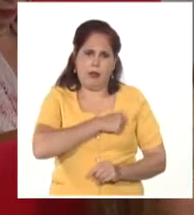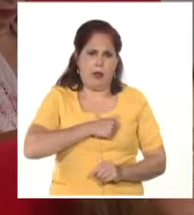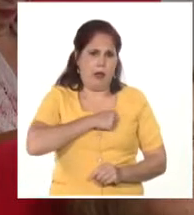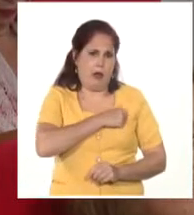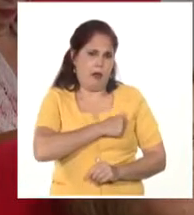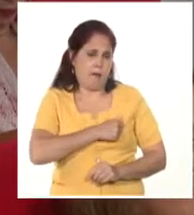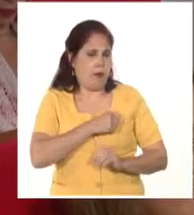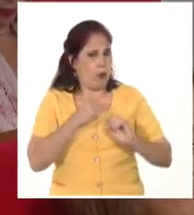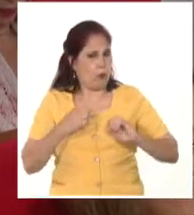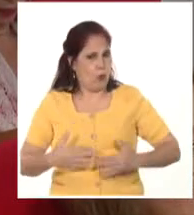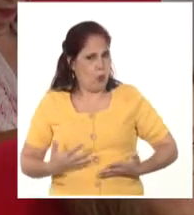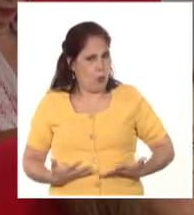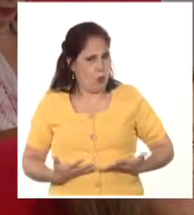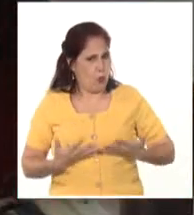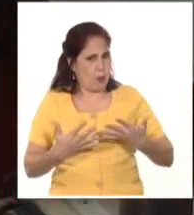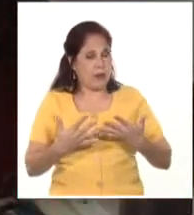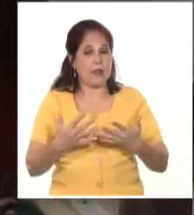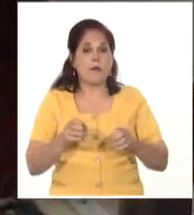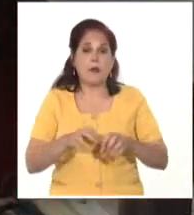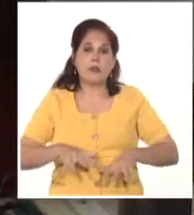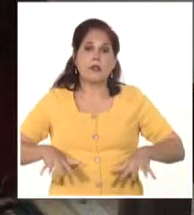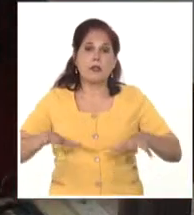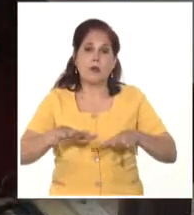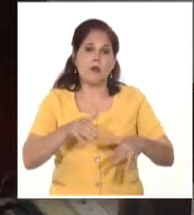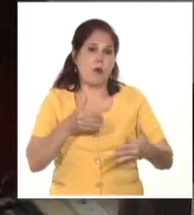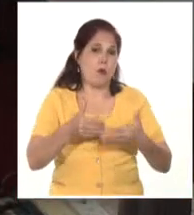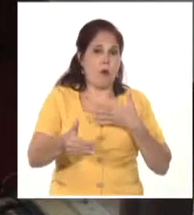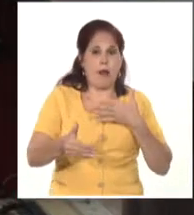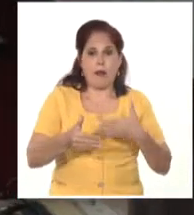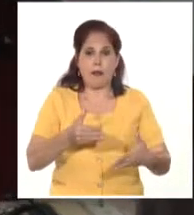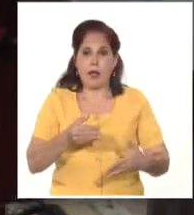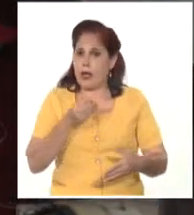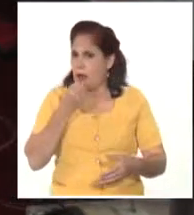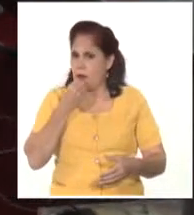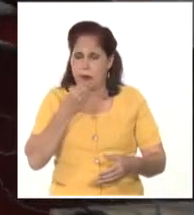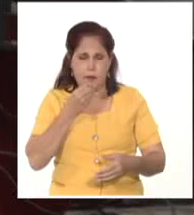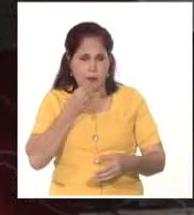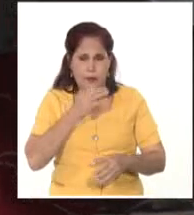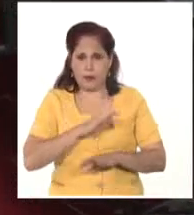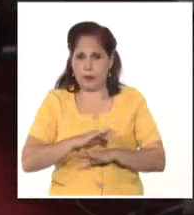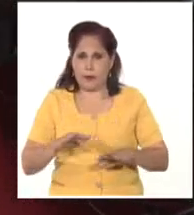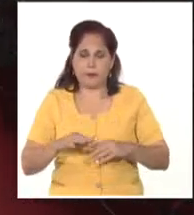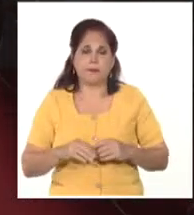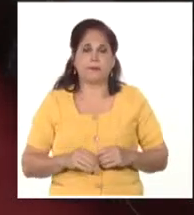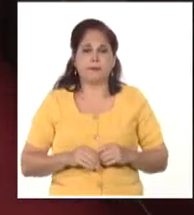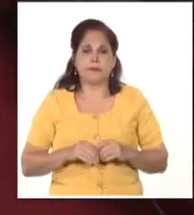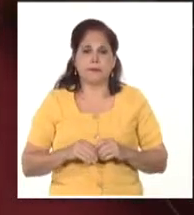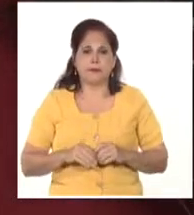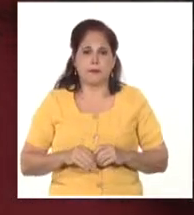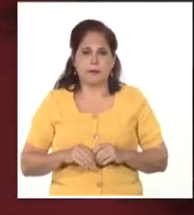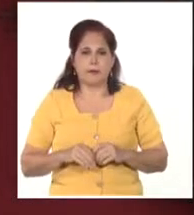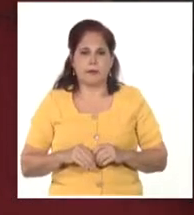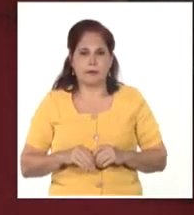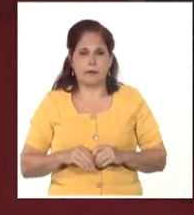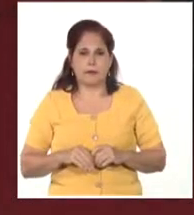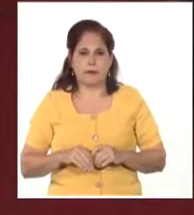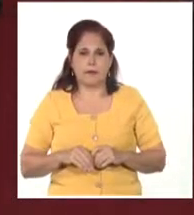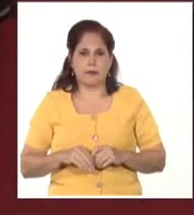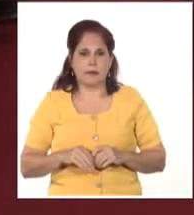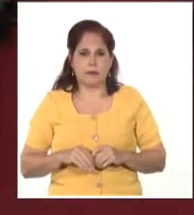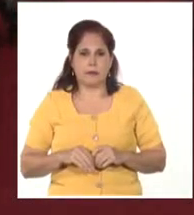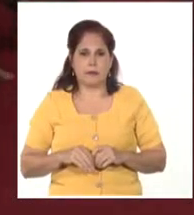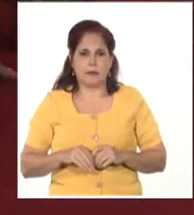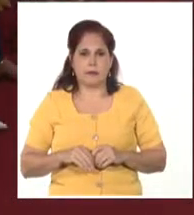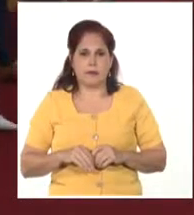más humanismo ante cualquiera que sea el servicio de salud. Bárbara Díaz, Trabajo, Sistema